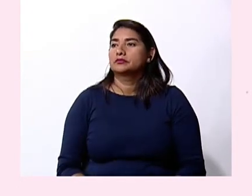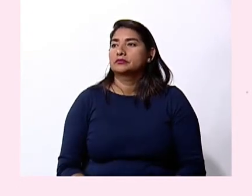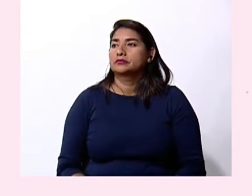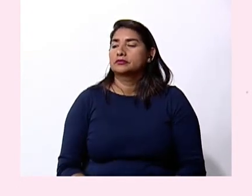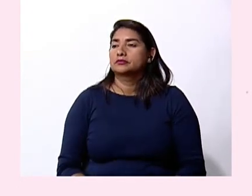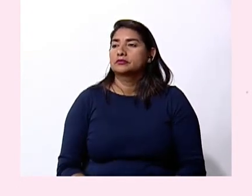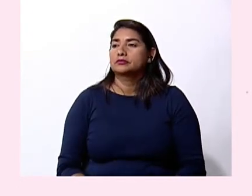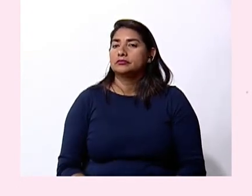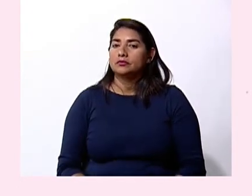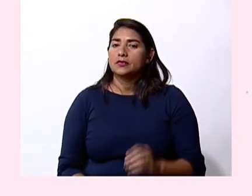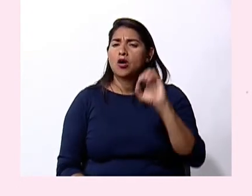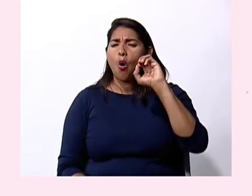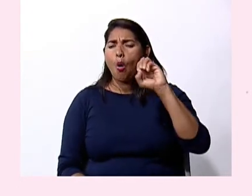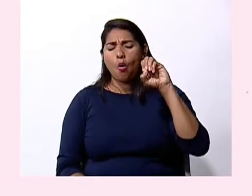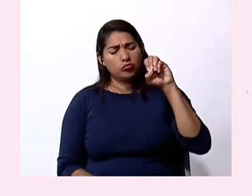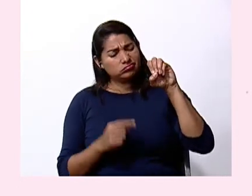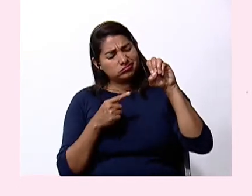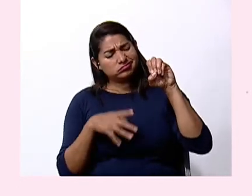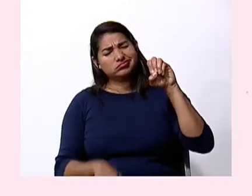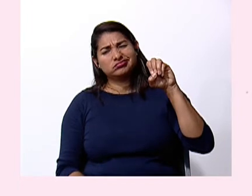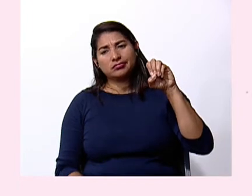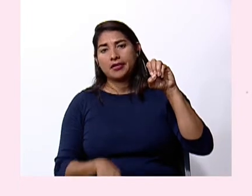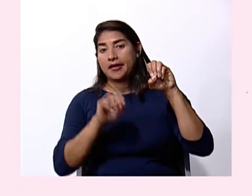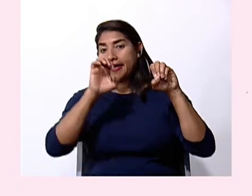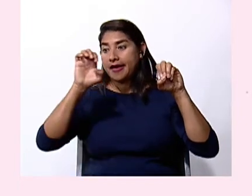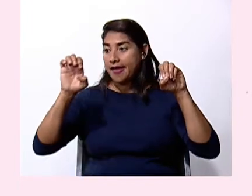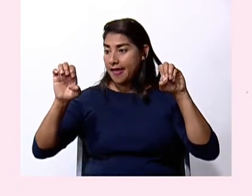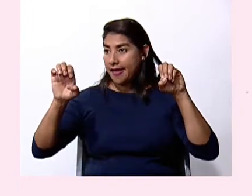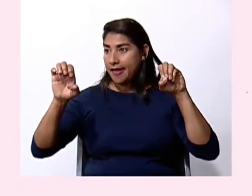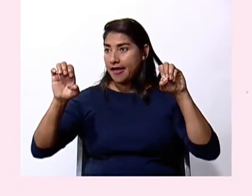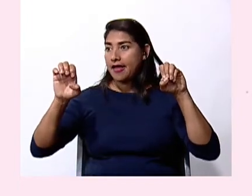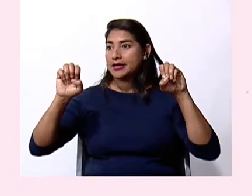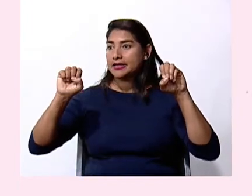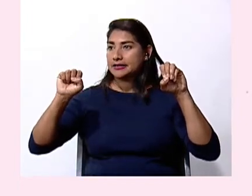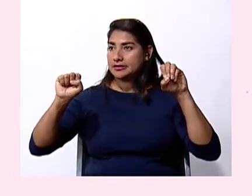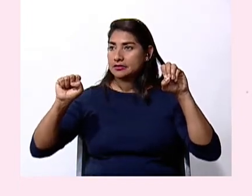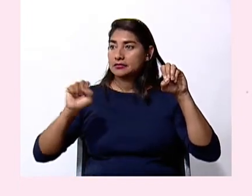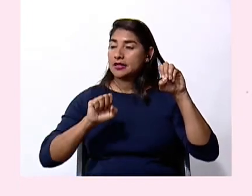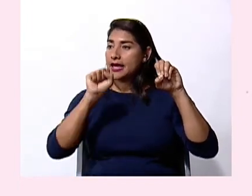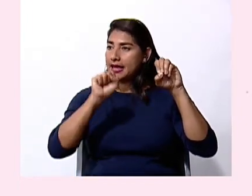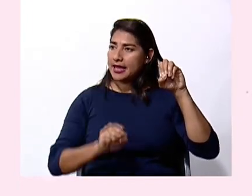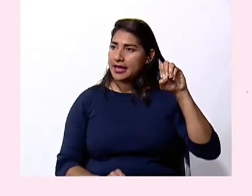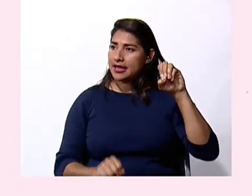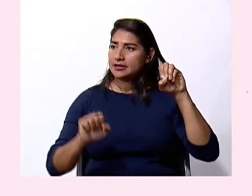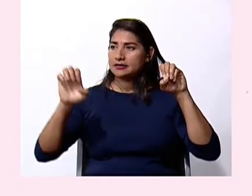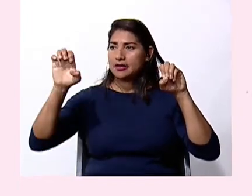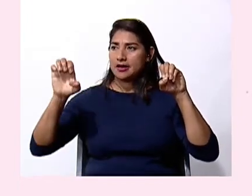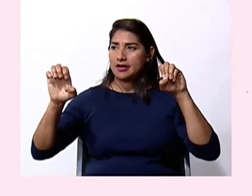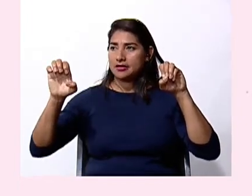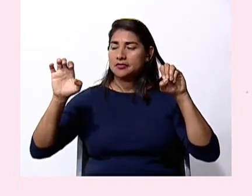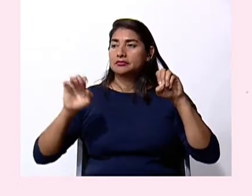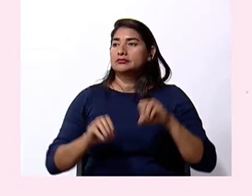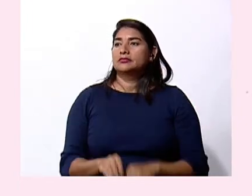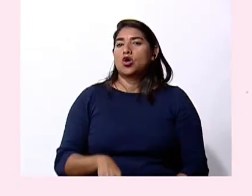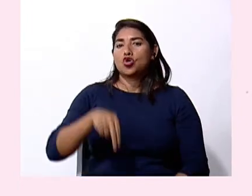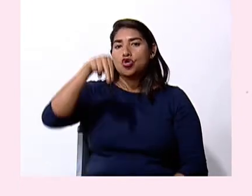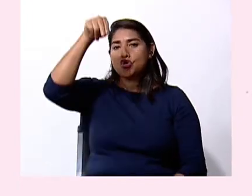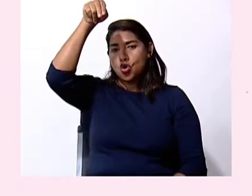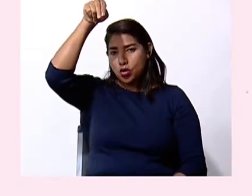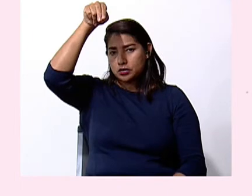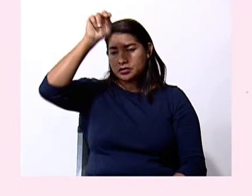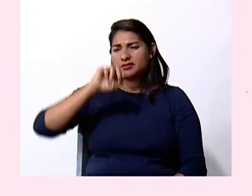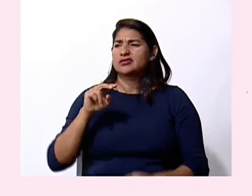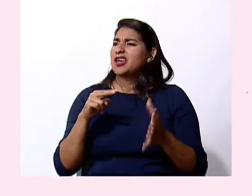la o la s y la e ¿y qué